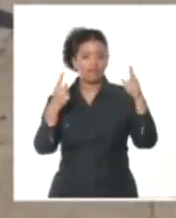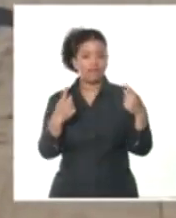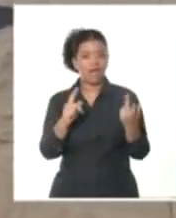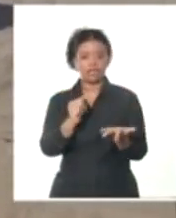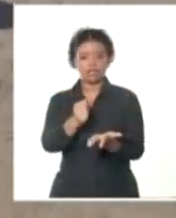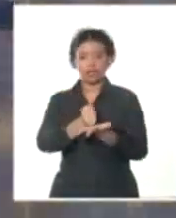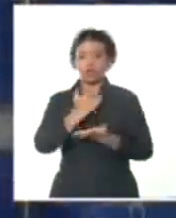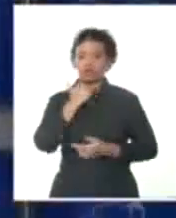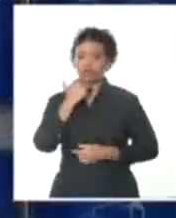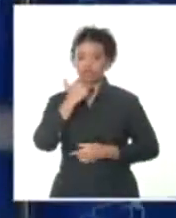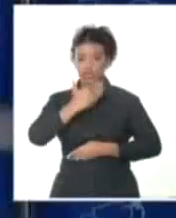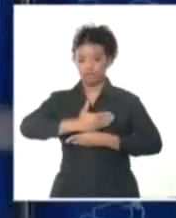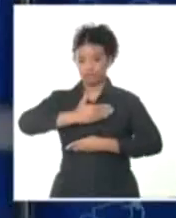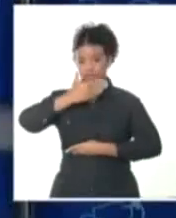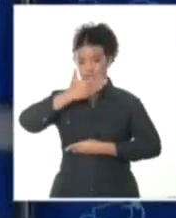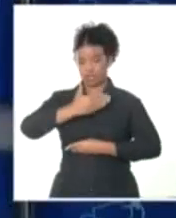frontera.